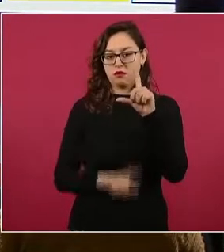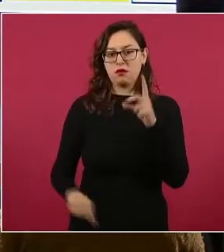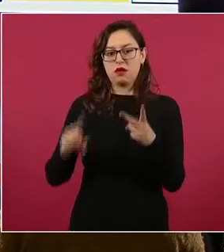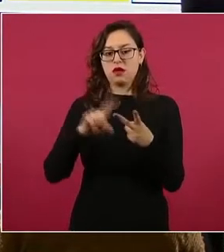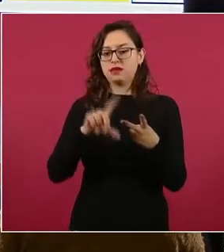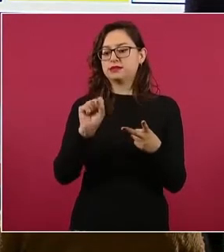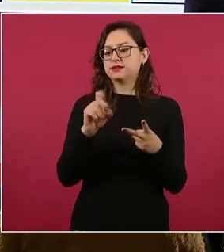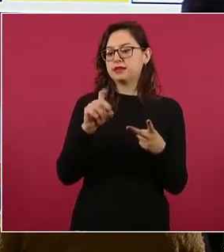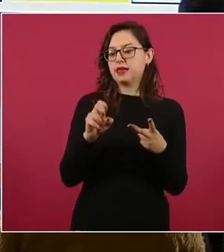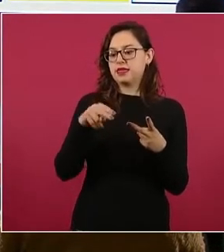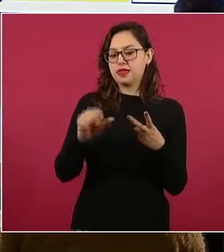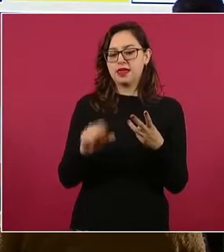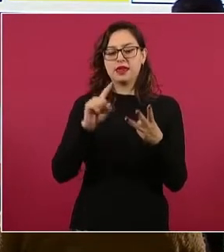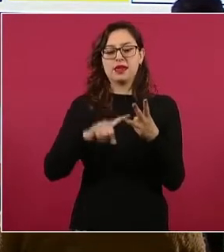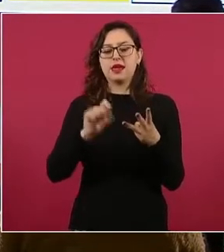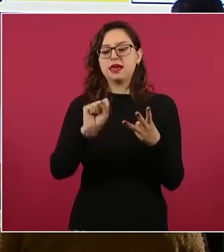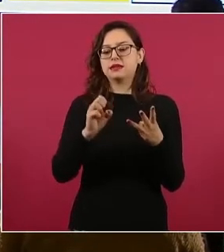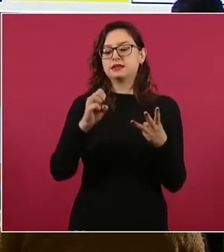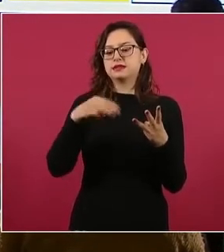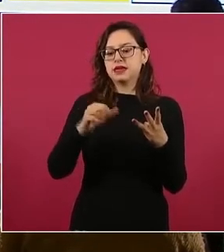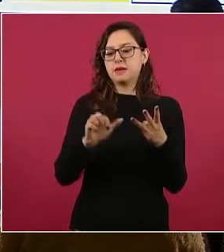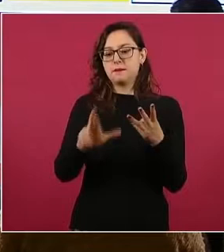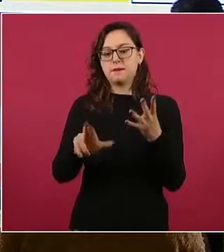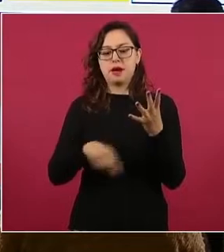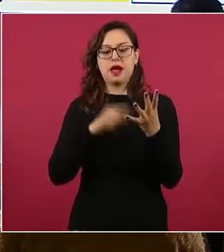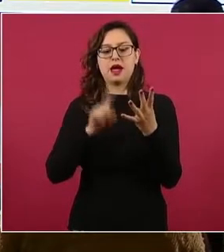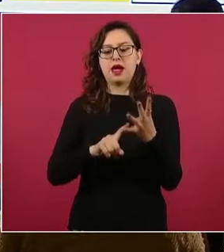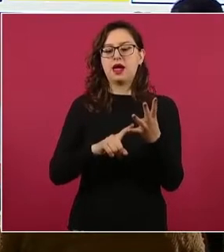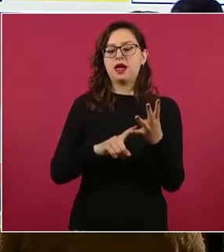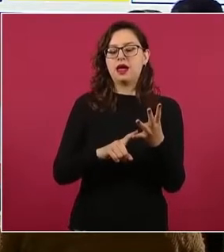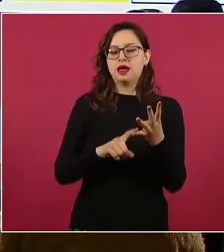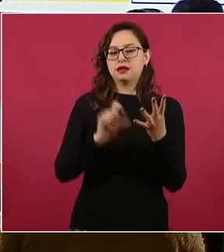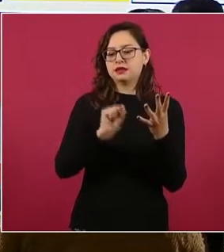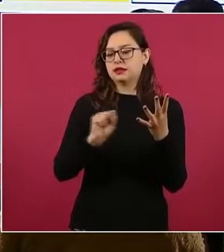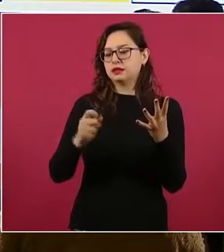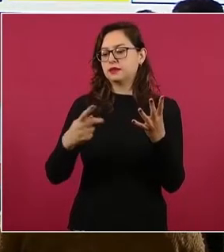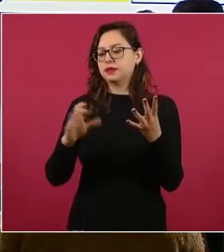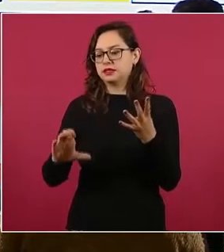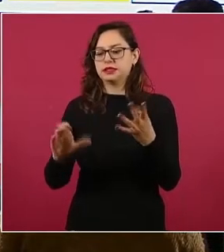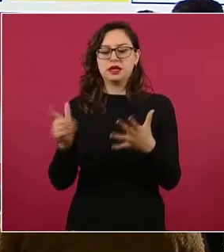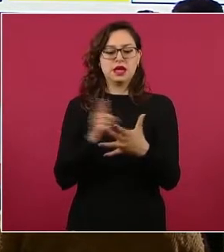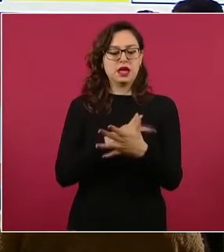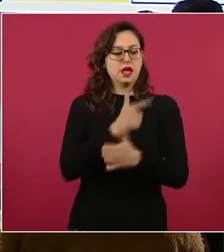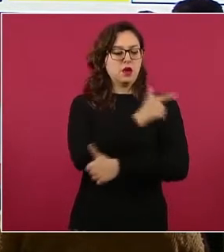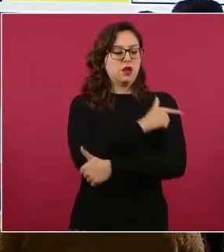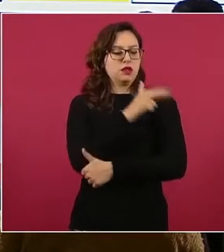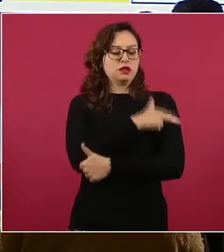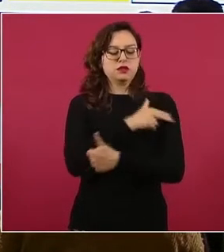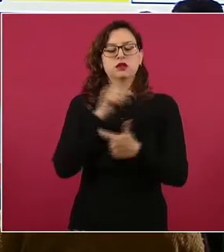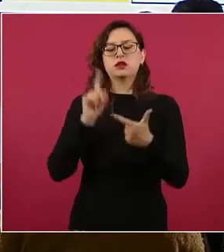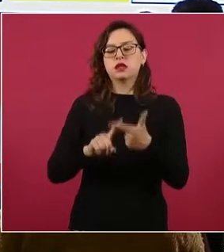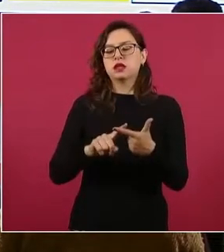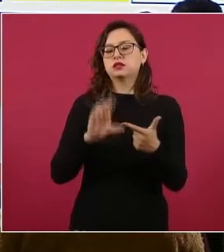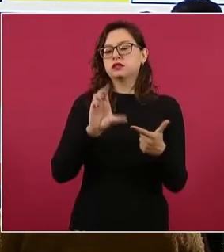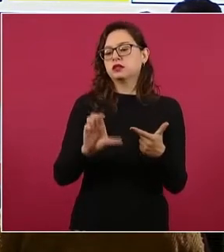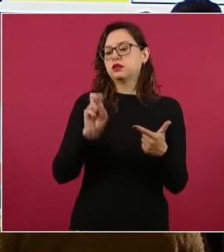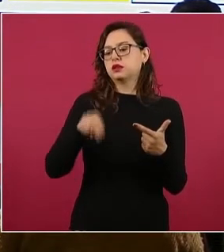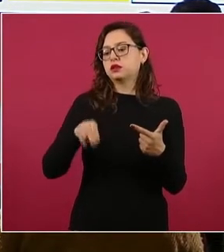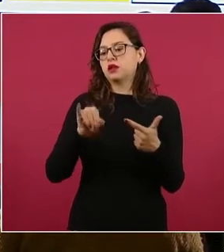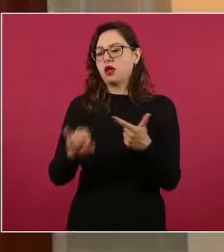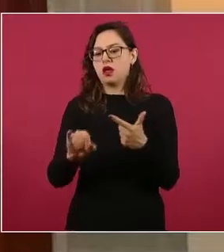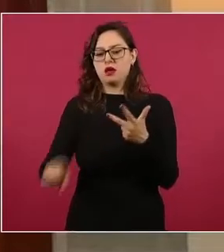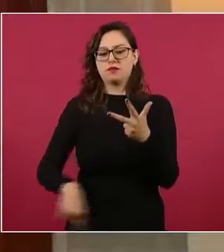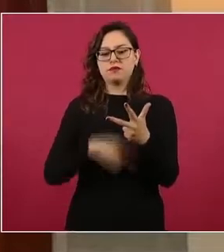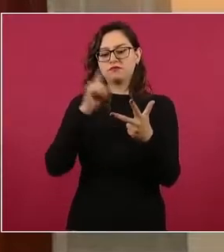de la Marina, Secretaría de Seguridad, Protección Ciudadana, Guardia Nacional, Centro Nacional de Inteligencia, en coordinación con las